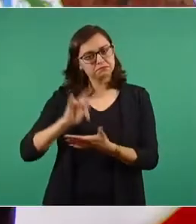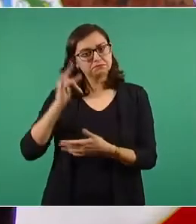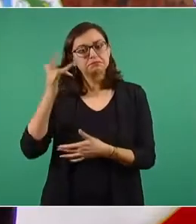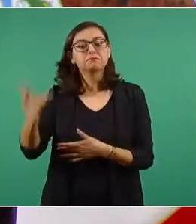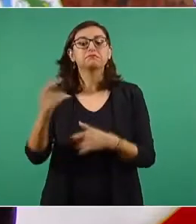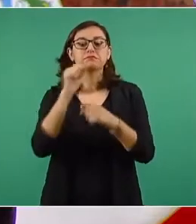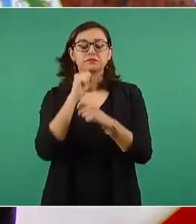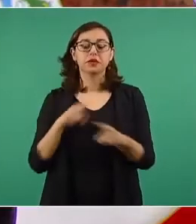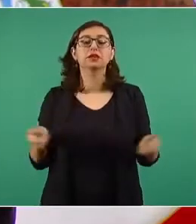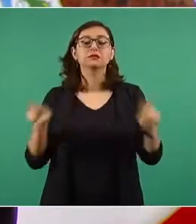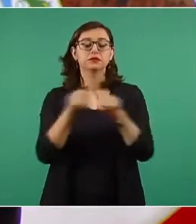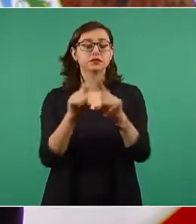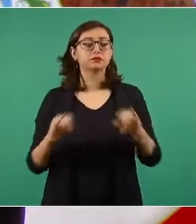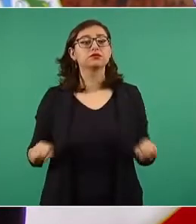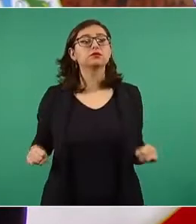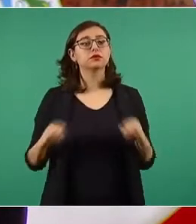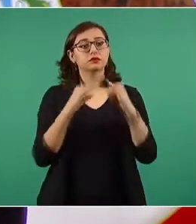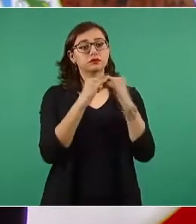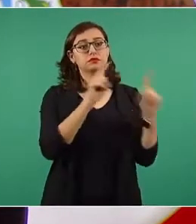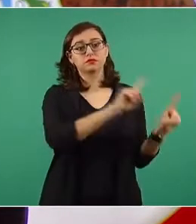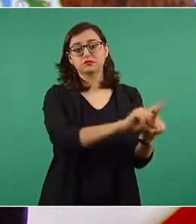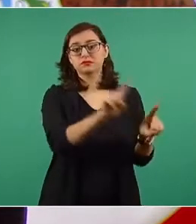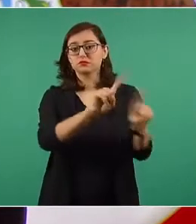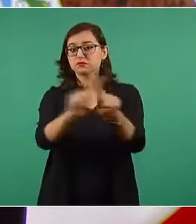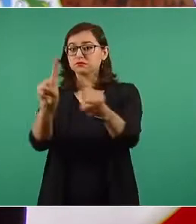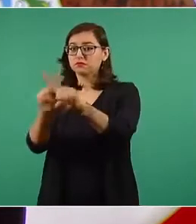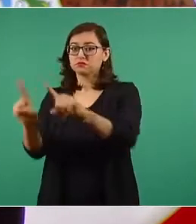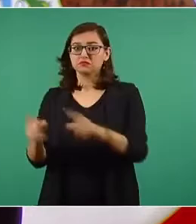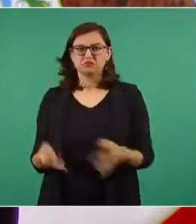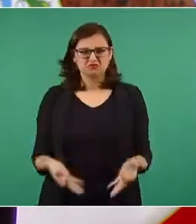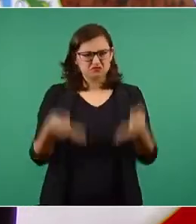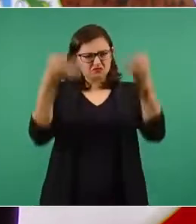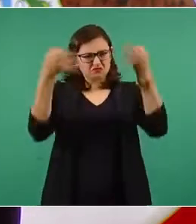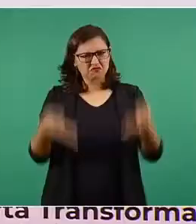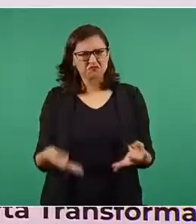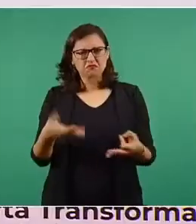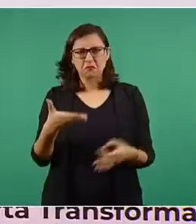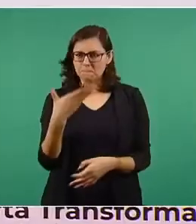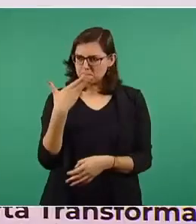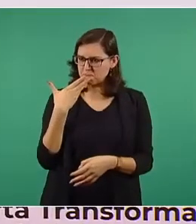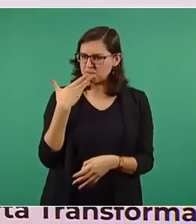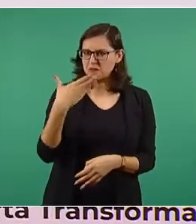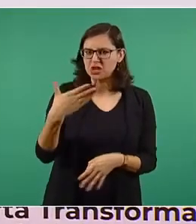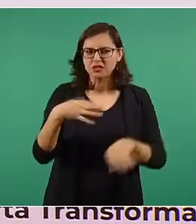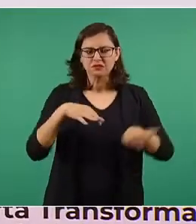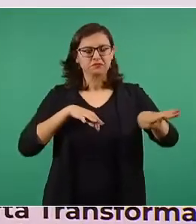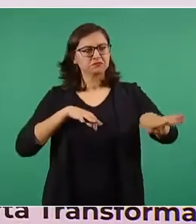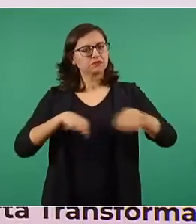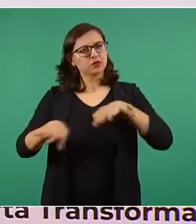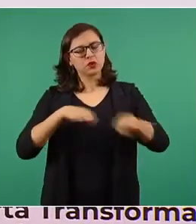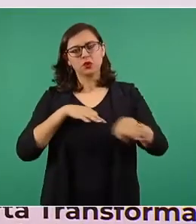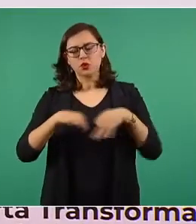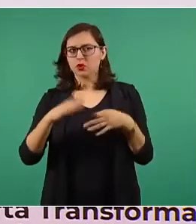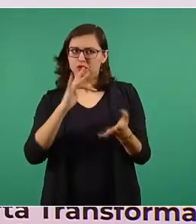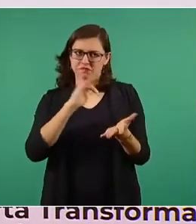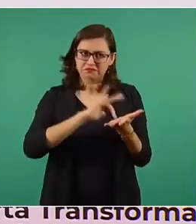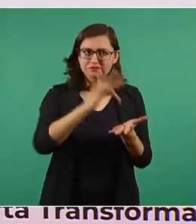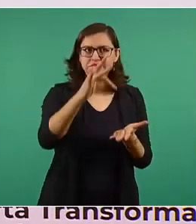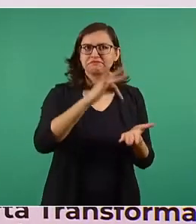que se han comportado a la altura de las circunstancias.